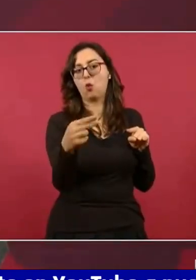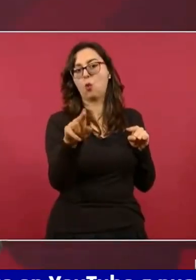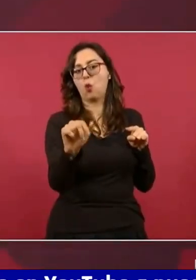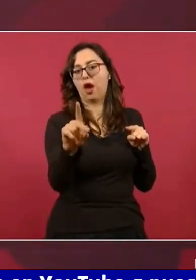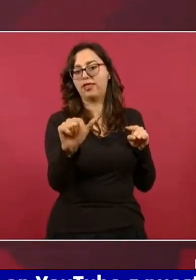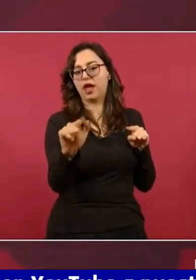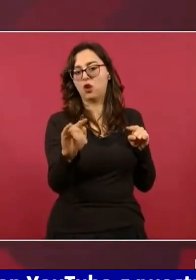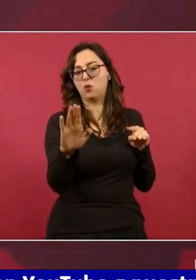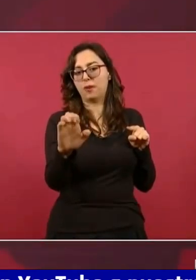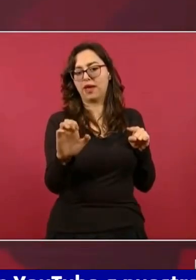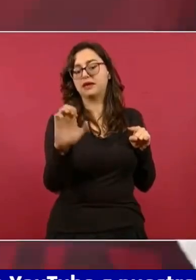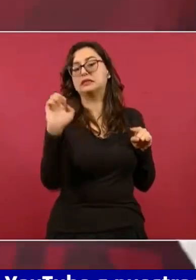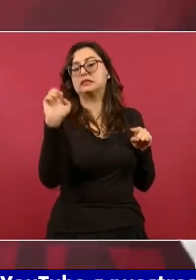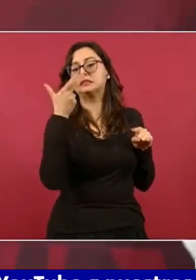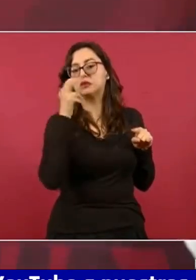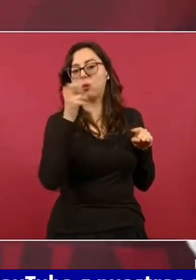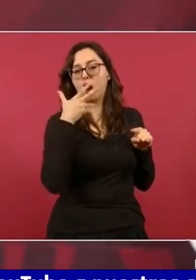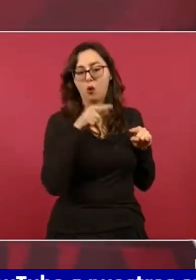Chihuahua.